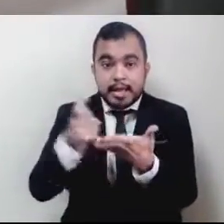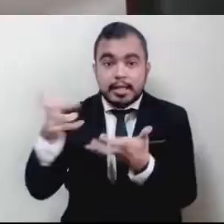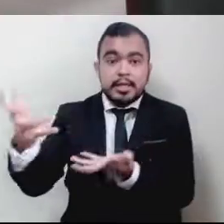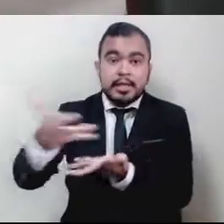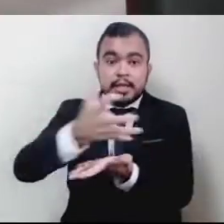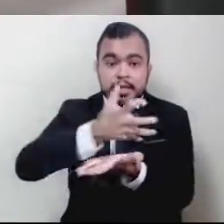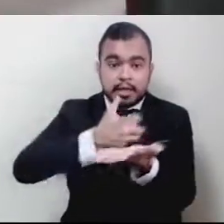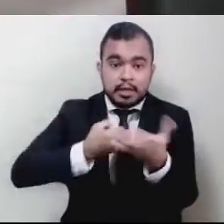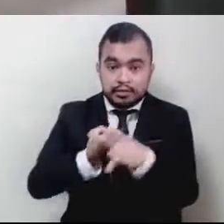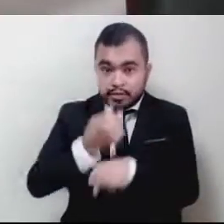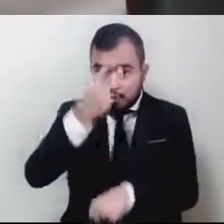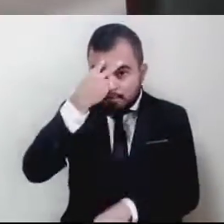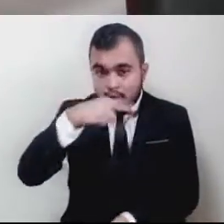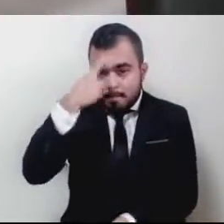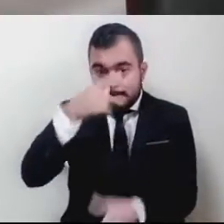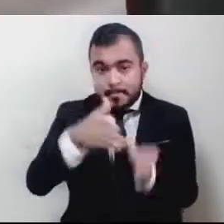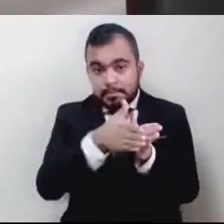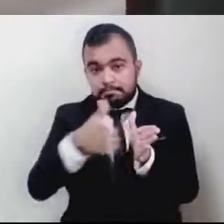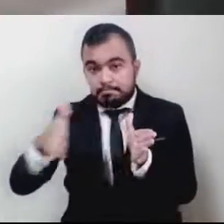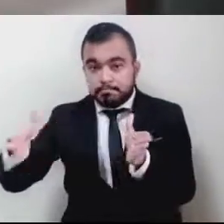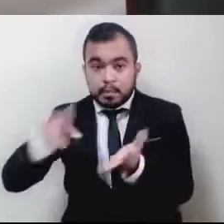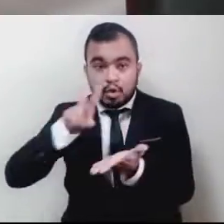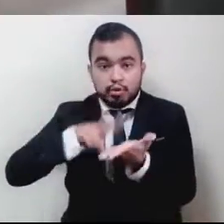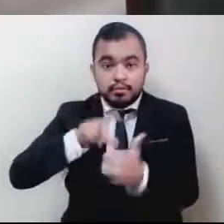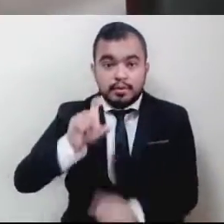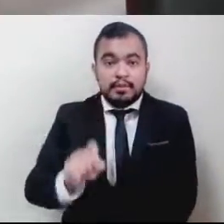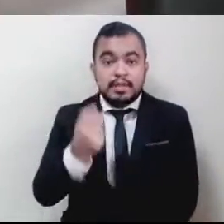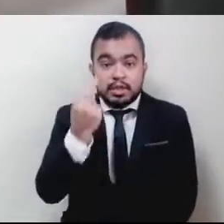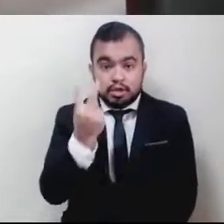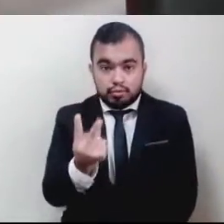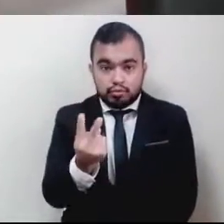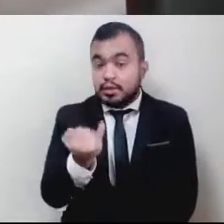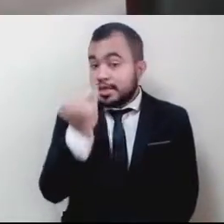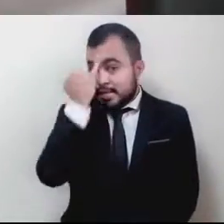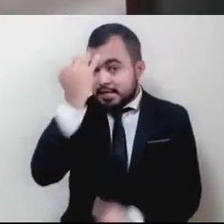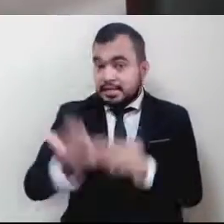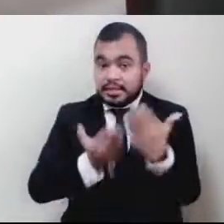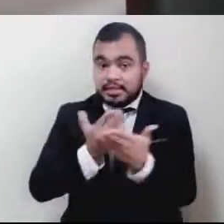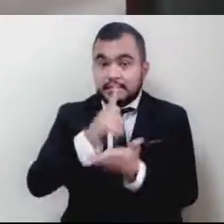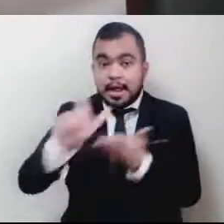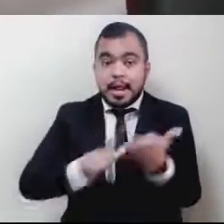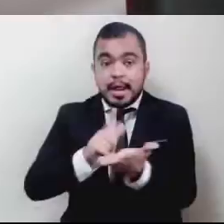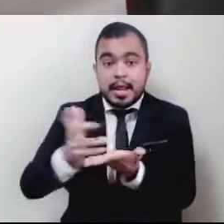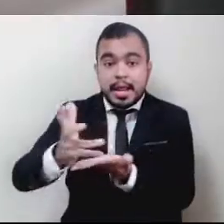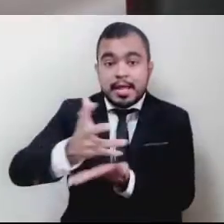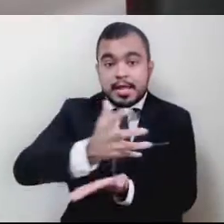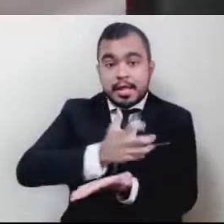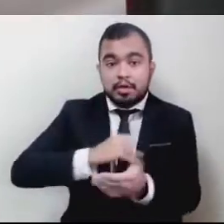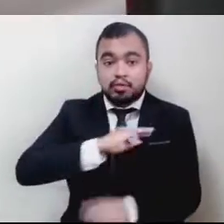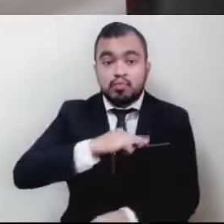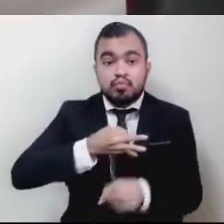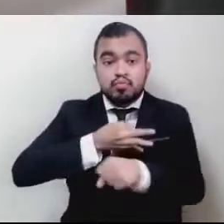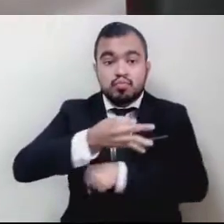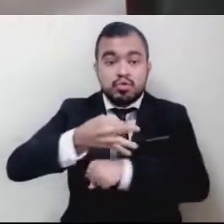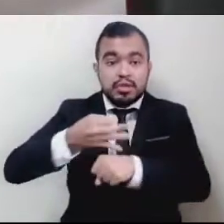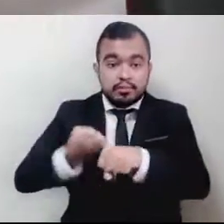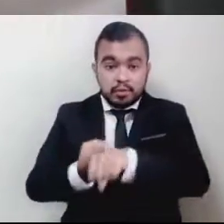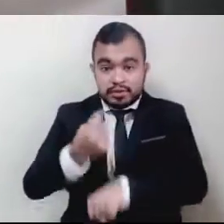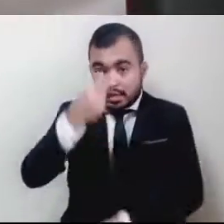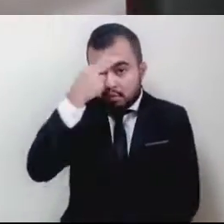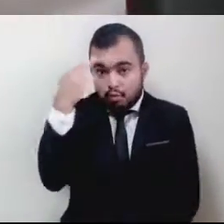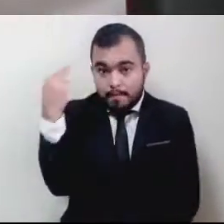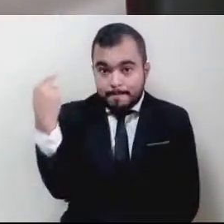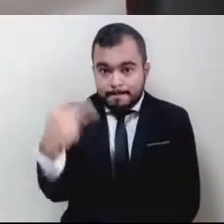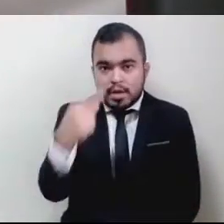Ejercicio Fiscal 2022. Iniciativa de Ley de Ingresos de los Municipios del Estado de México para el